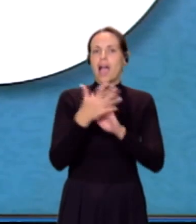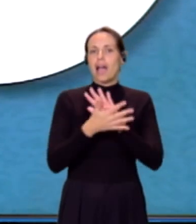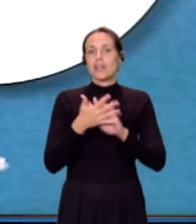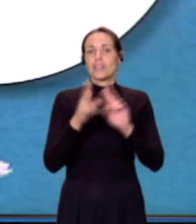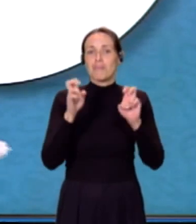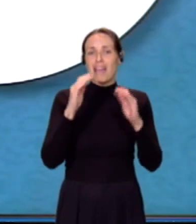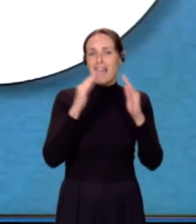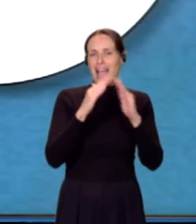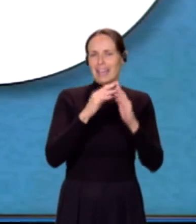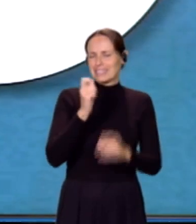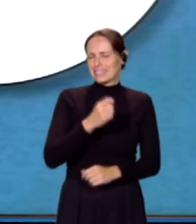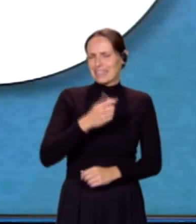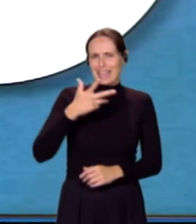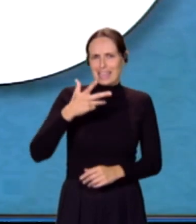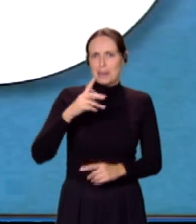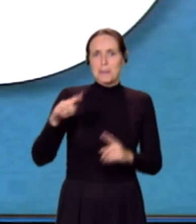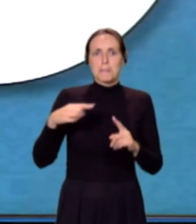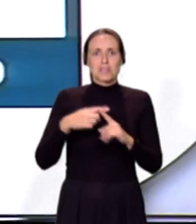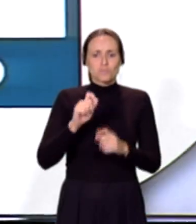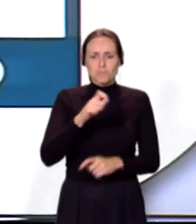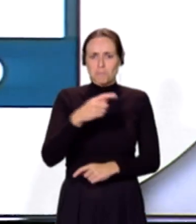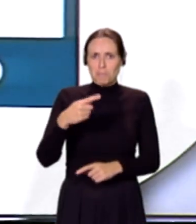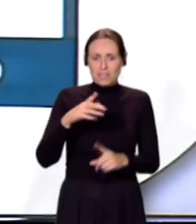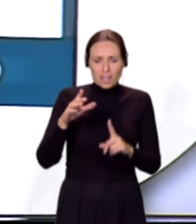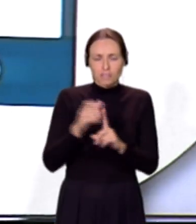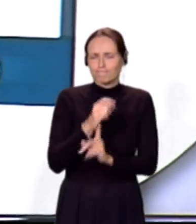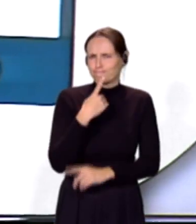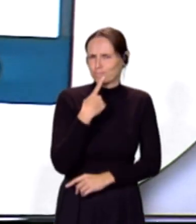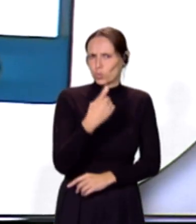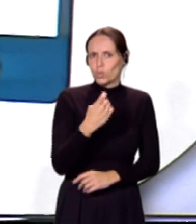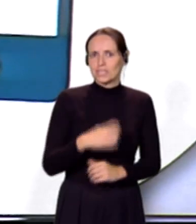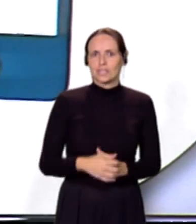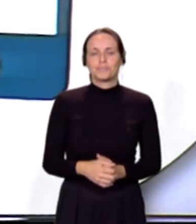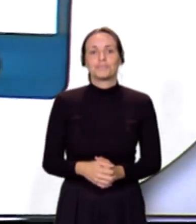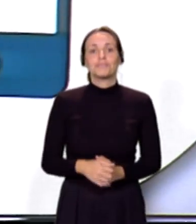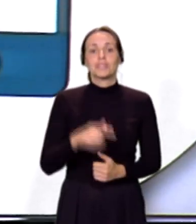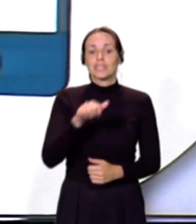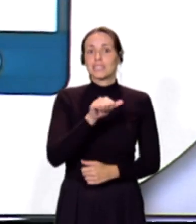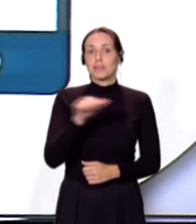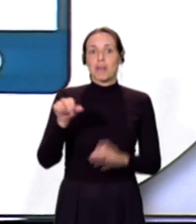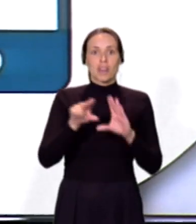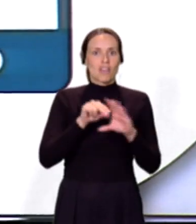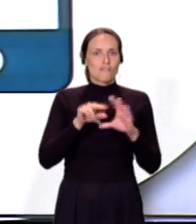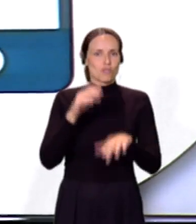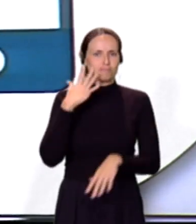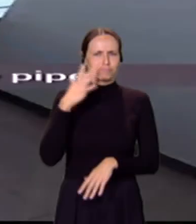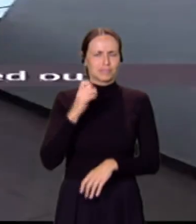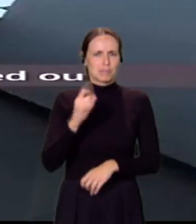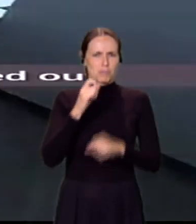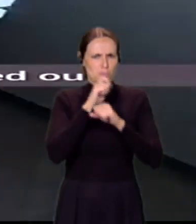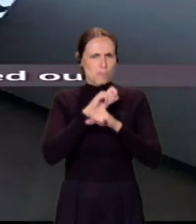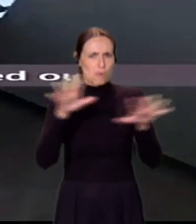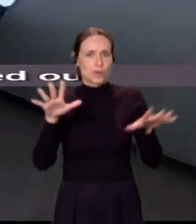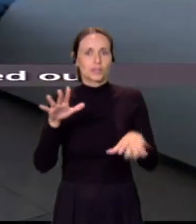la vivienda, lo que cuesta encontrar un piso. Para esta semana hemos elegido nuestro vídeo viral, que es el siguiente. Ha recorrido